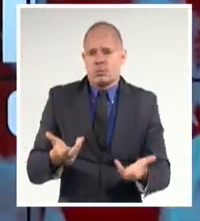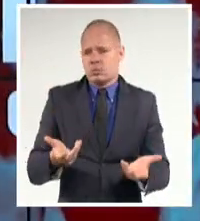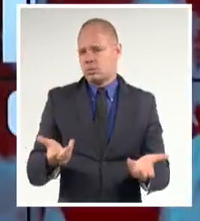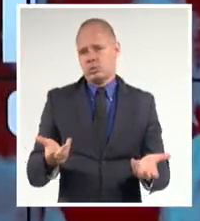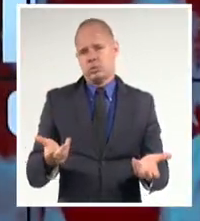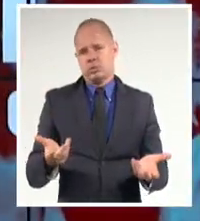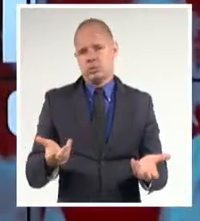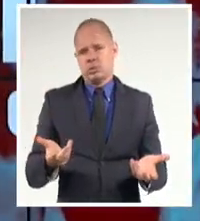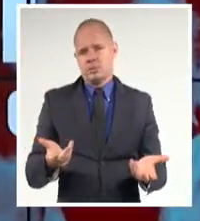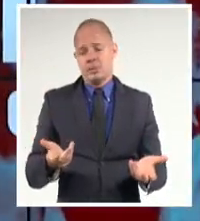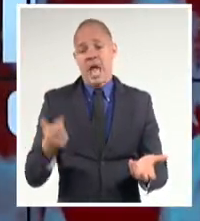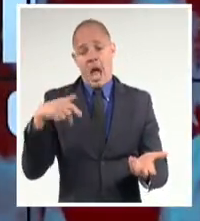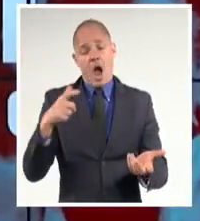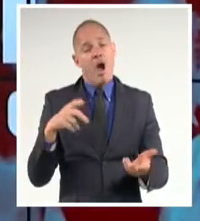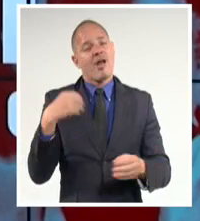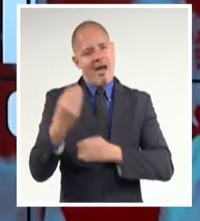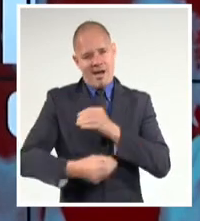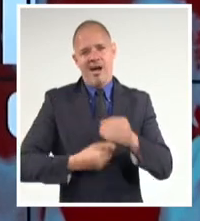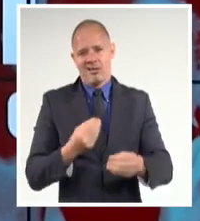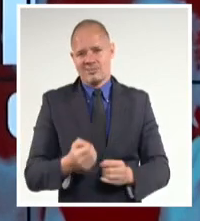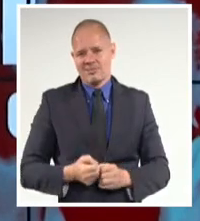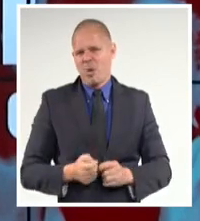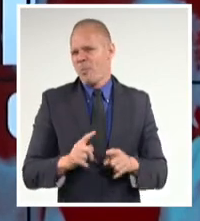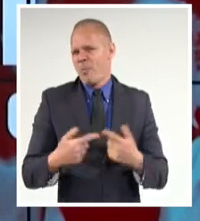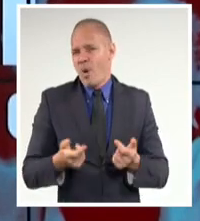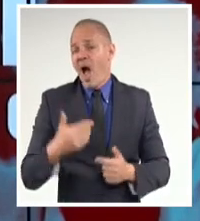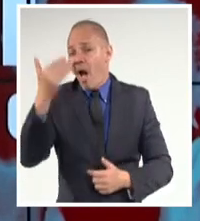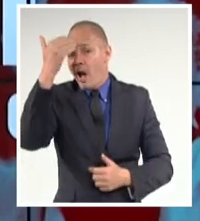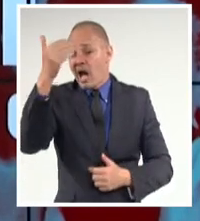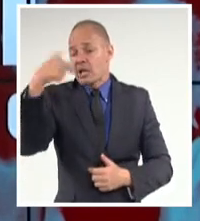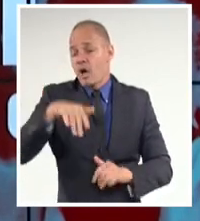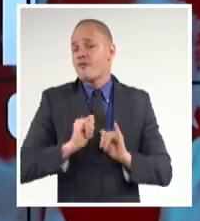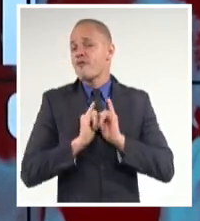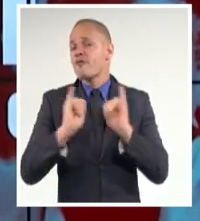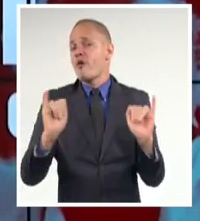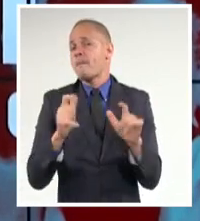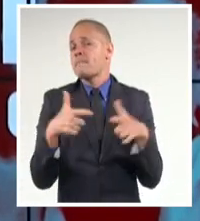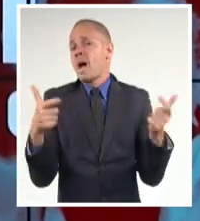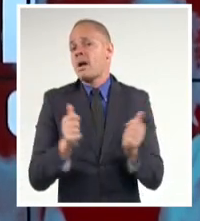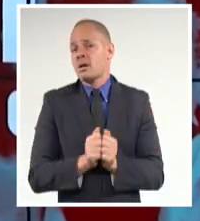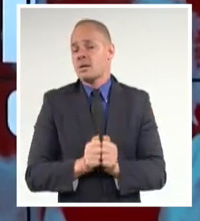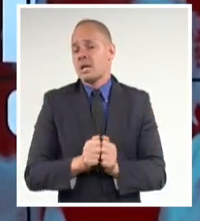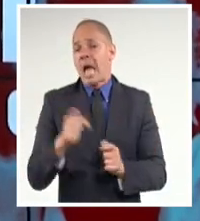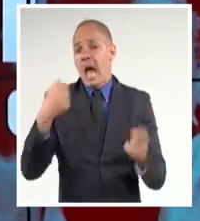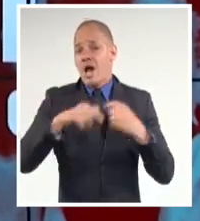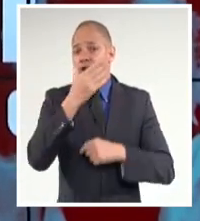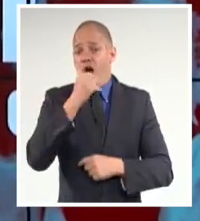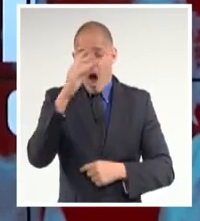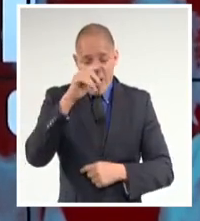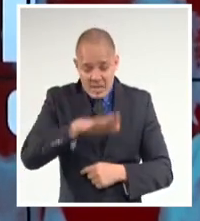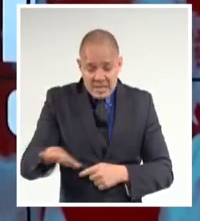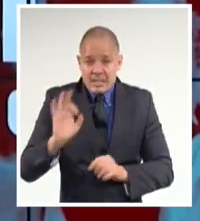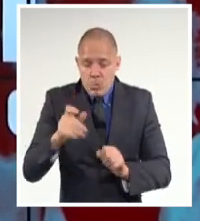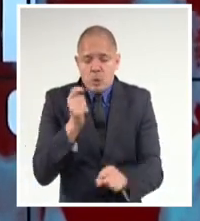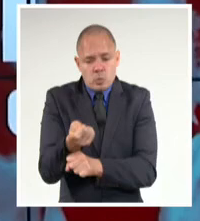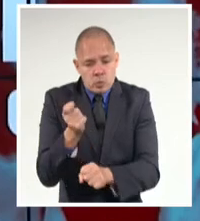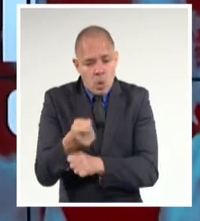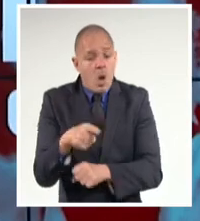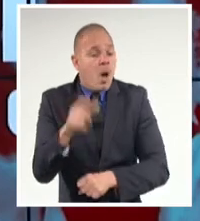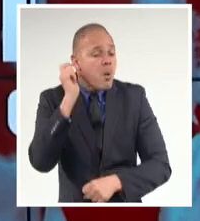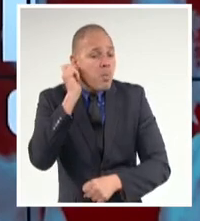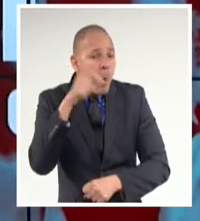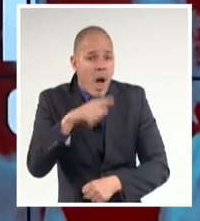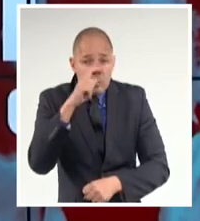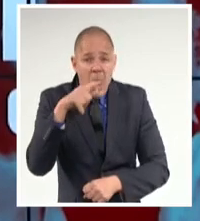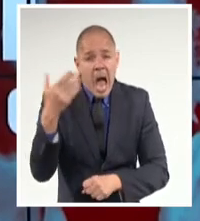pero también porque hay más acceso a la información, porque las nuevas generaciones están siendo educadas en la defensa permanente de sus derechos y